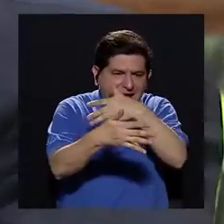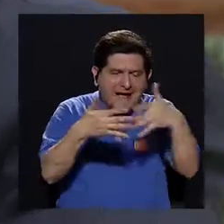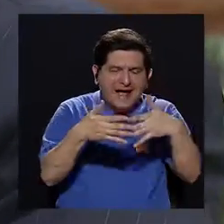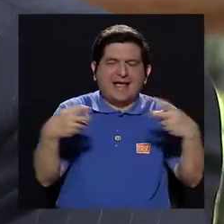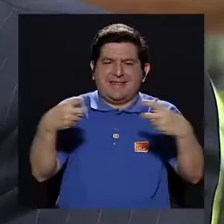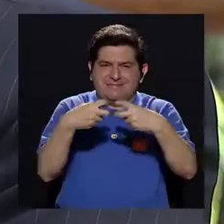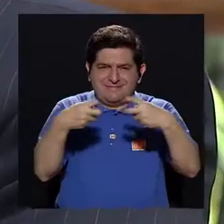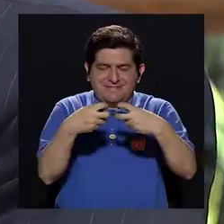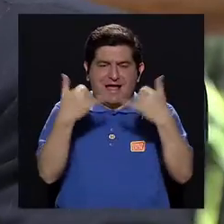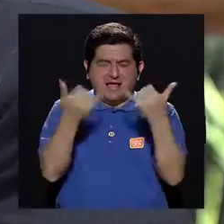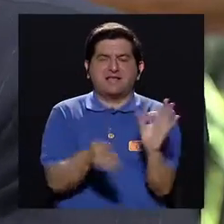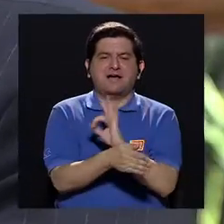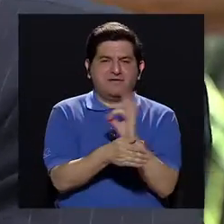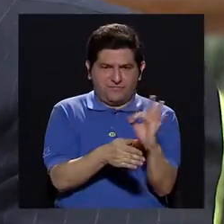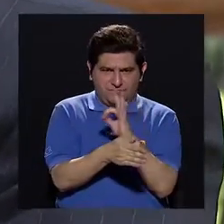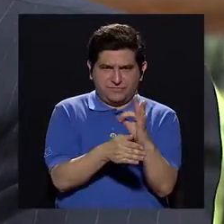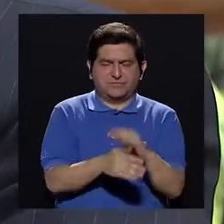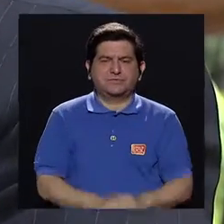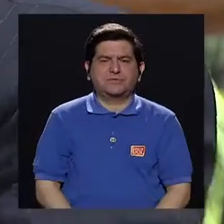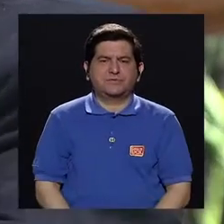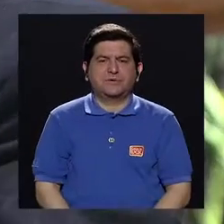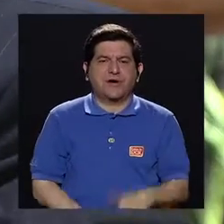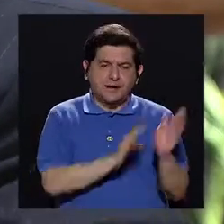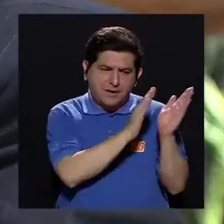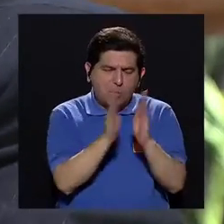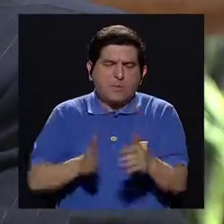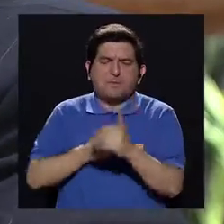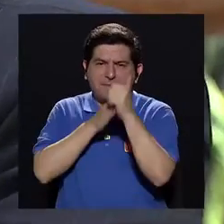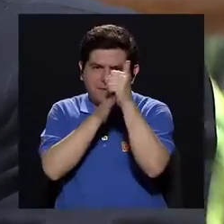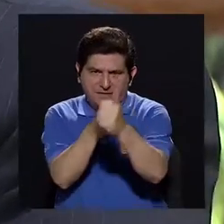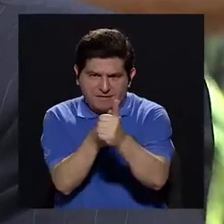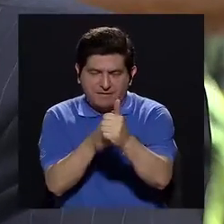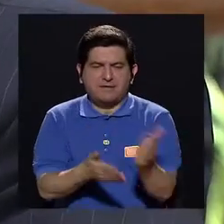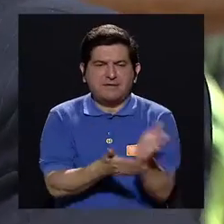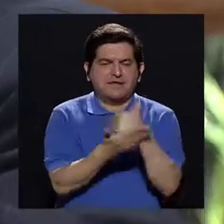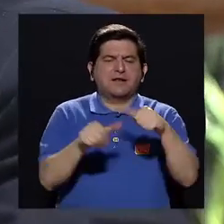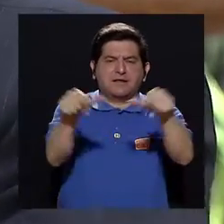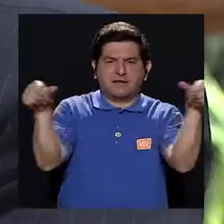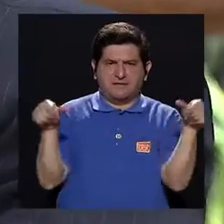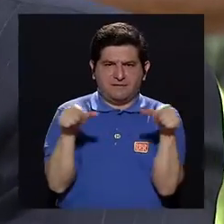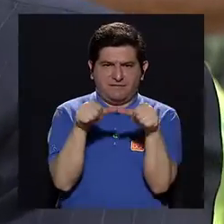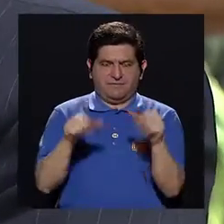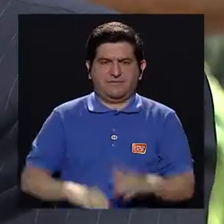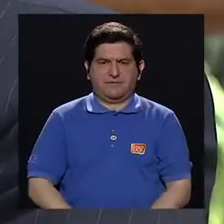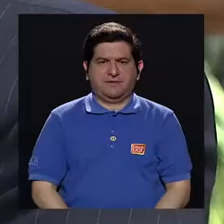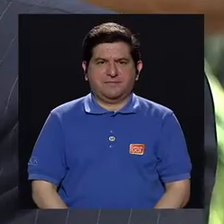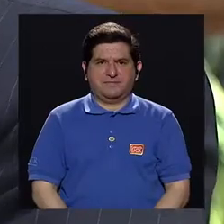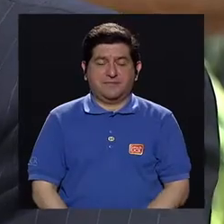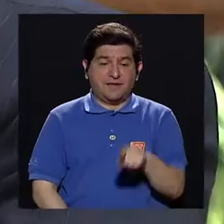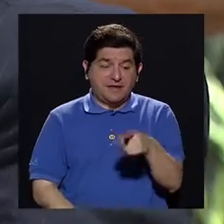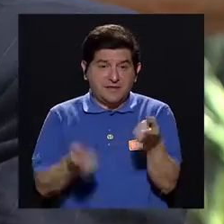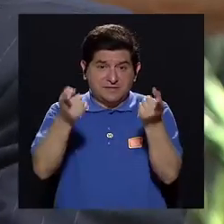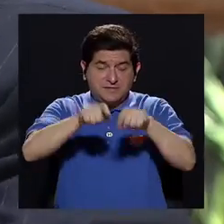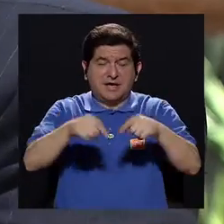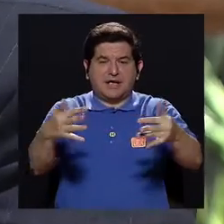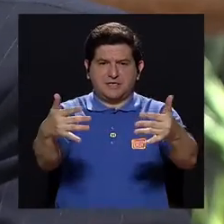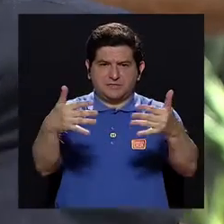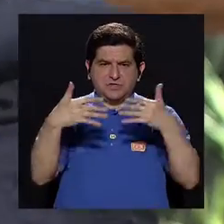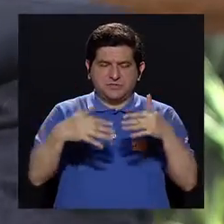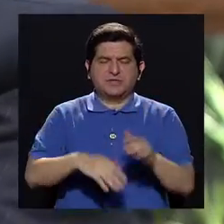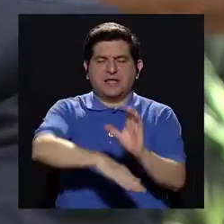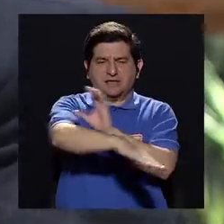electrónica. Ya funcionamos como plan piloto en algunas áreas con el